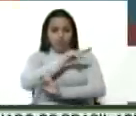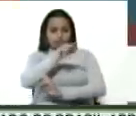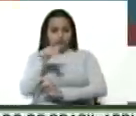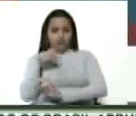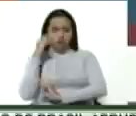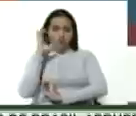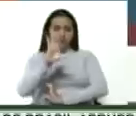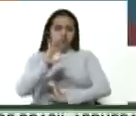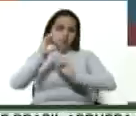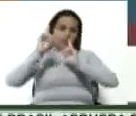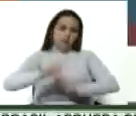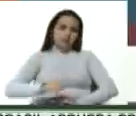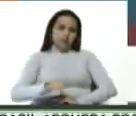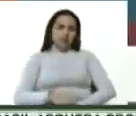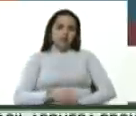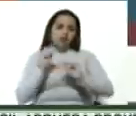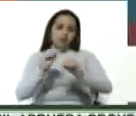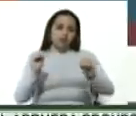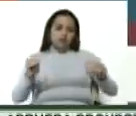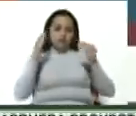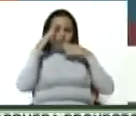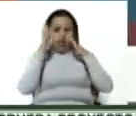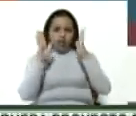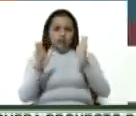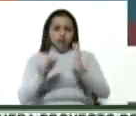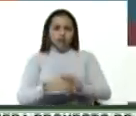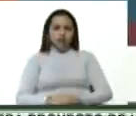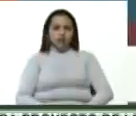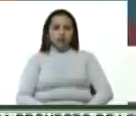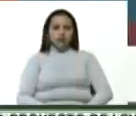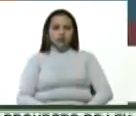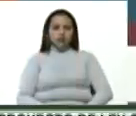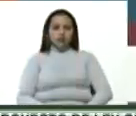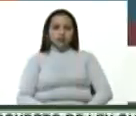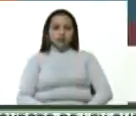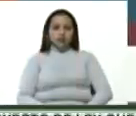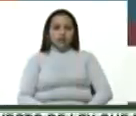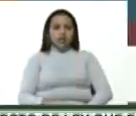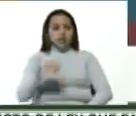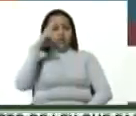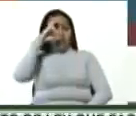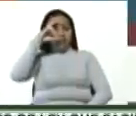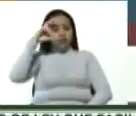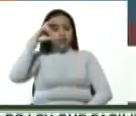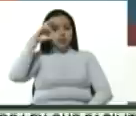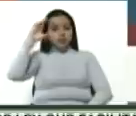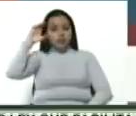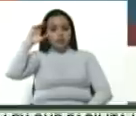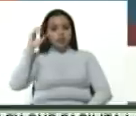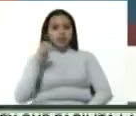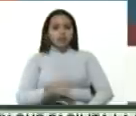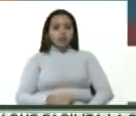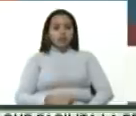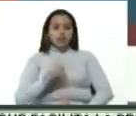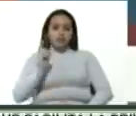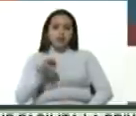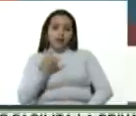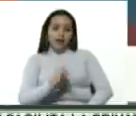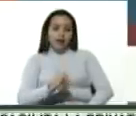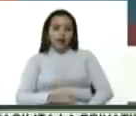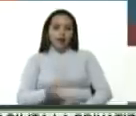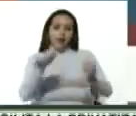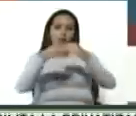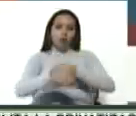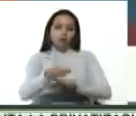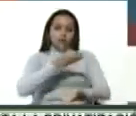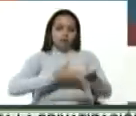Esto también llamó mucho la atención al canciller Lavrov. Y quedamos, por supuesto, de acuerdo